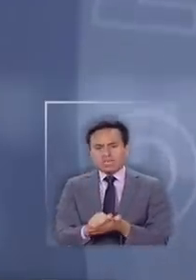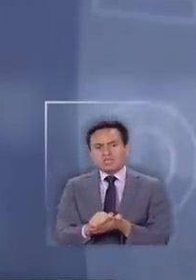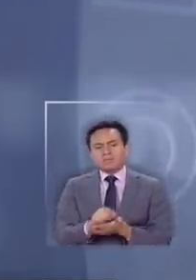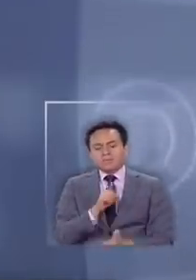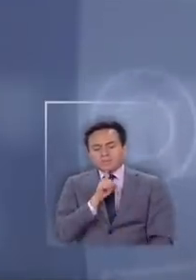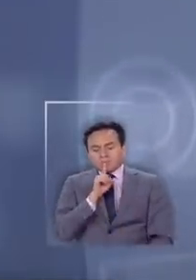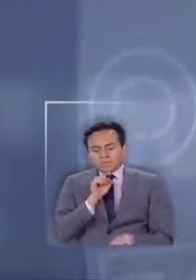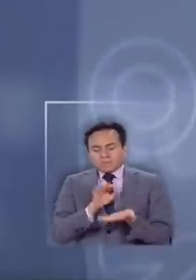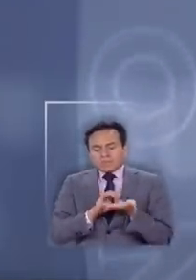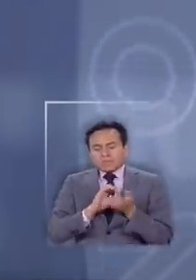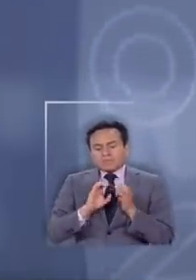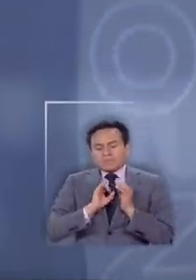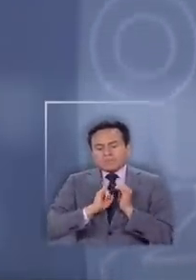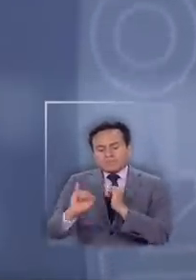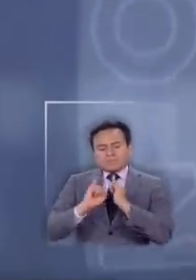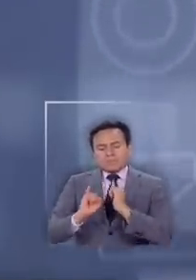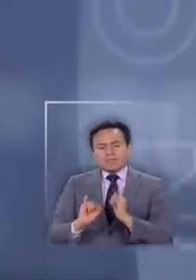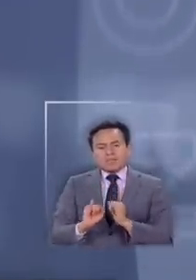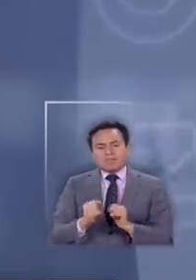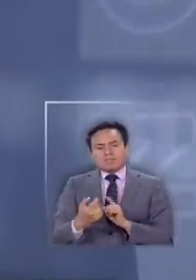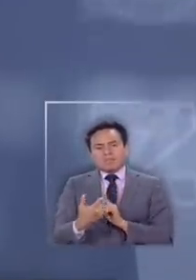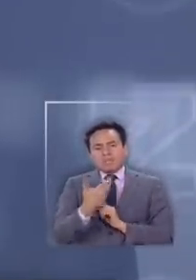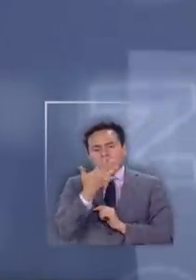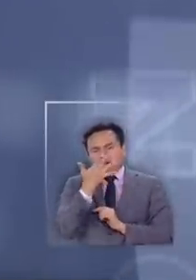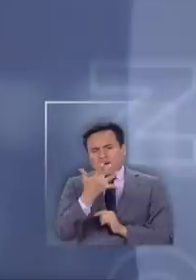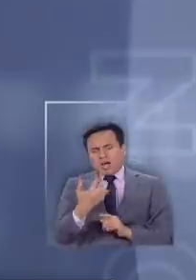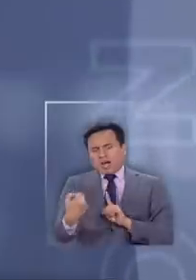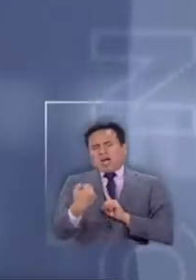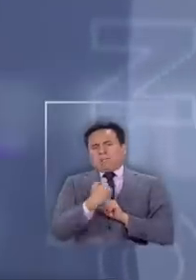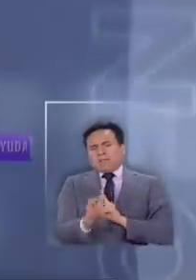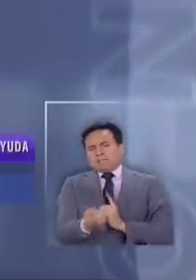silenciosa si se sienten amenazadas.